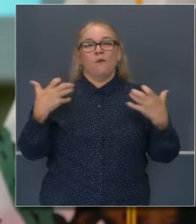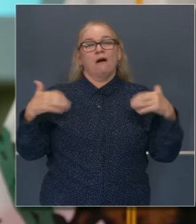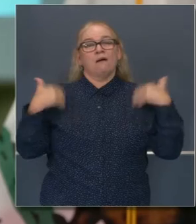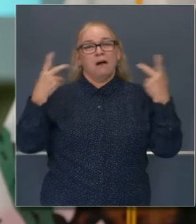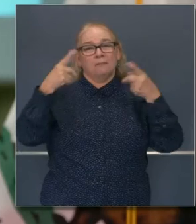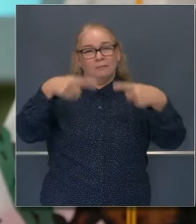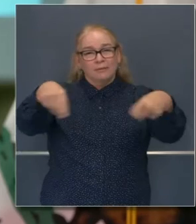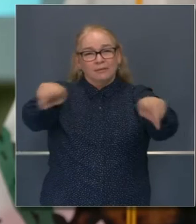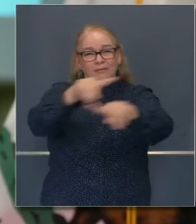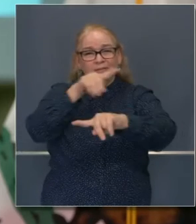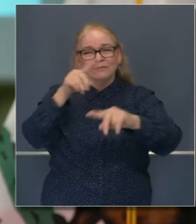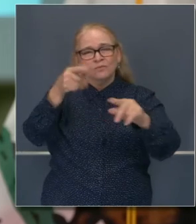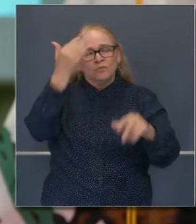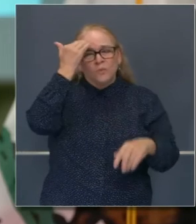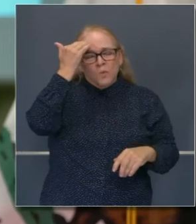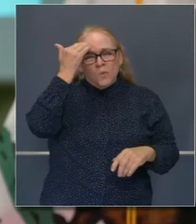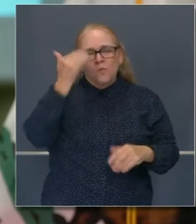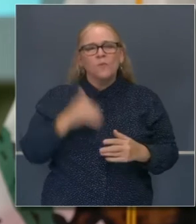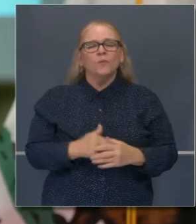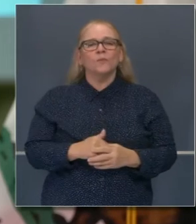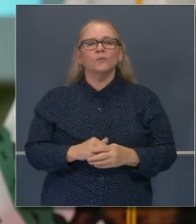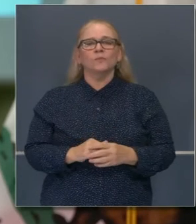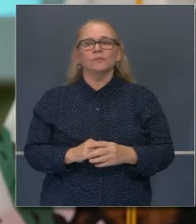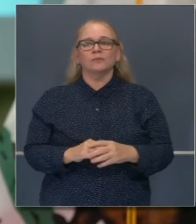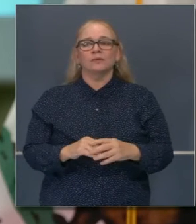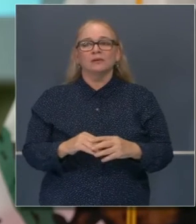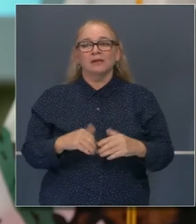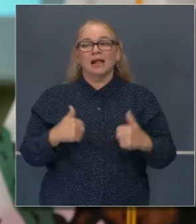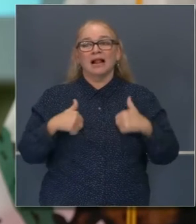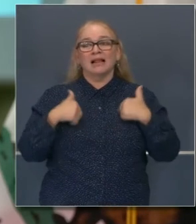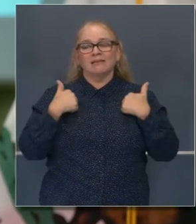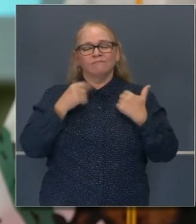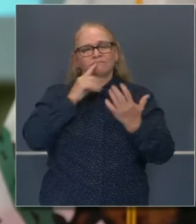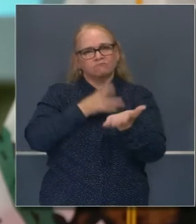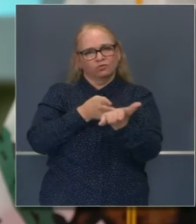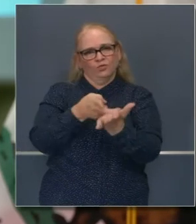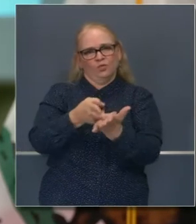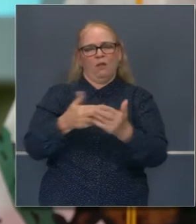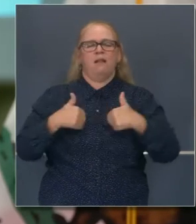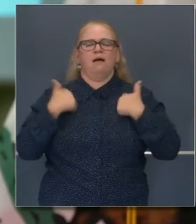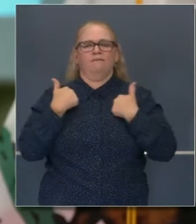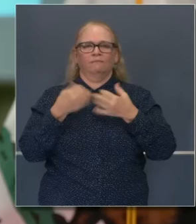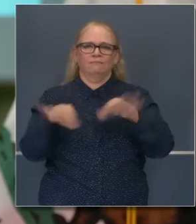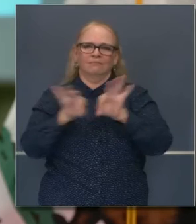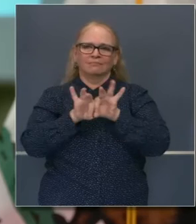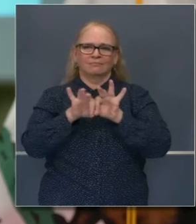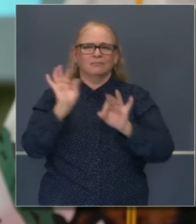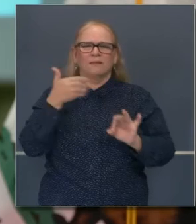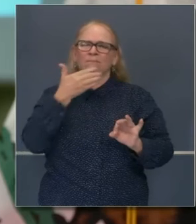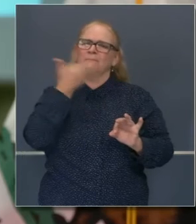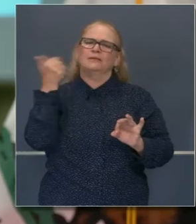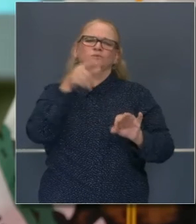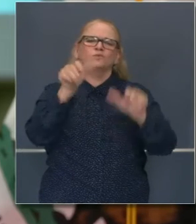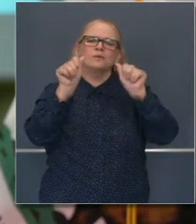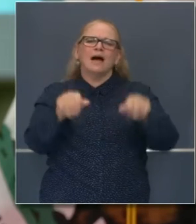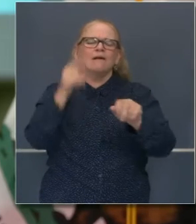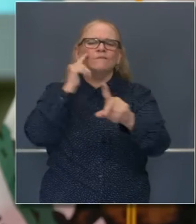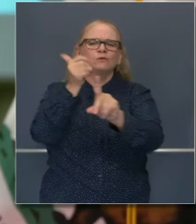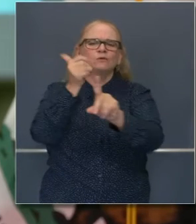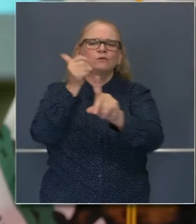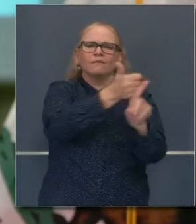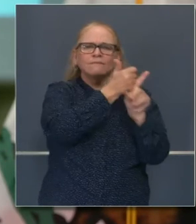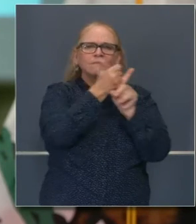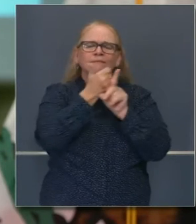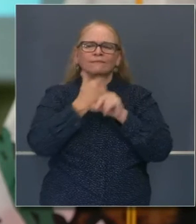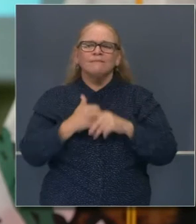Quiero que estos jóvenes sepan que el vivir una vida auténtica es el mejor regalo que se